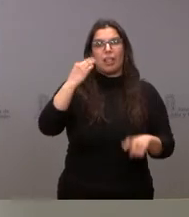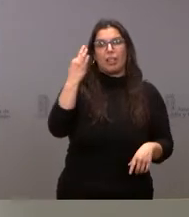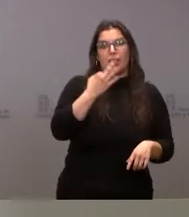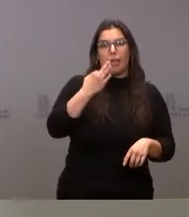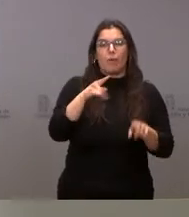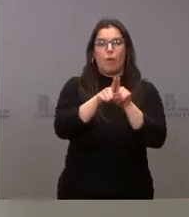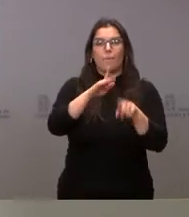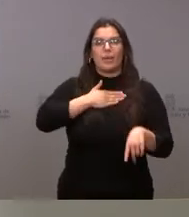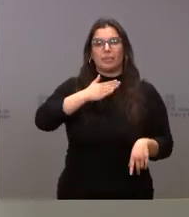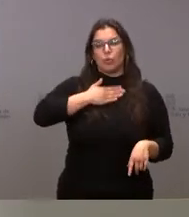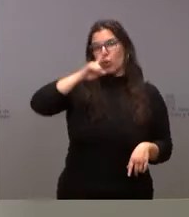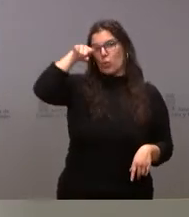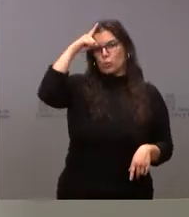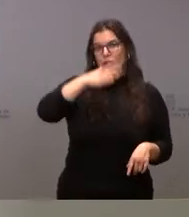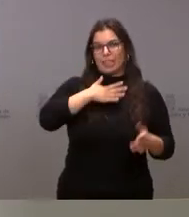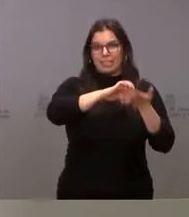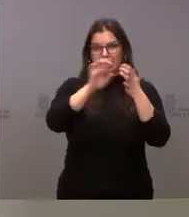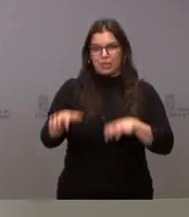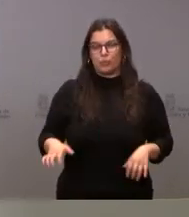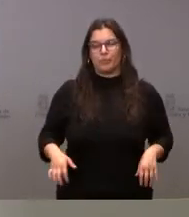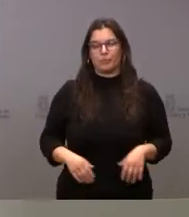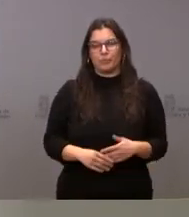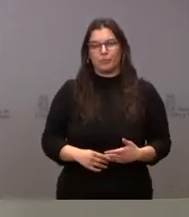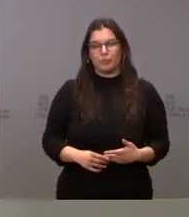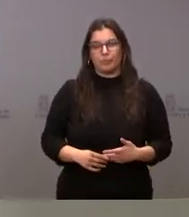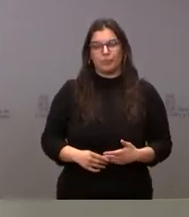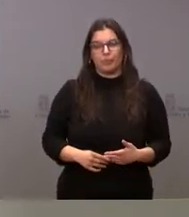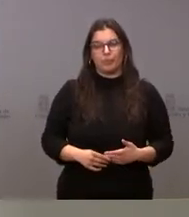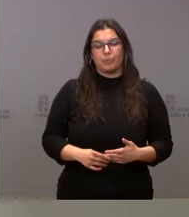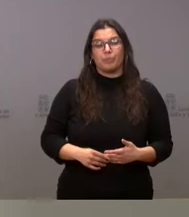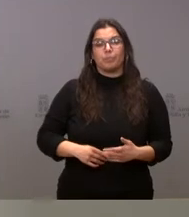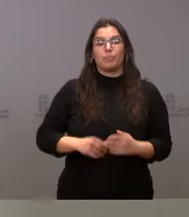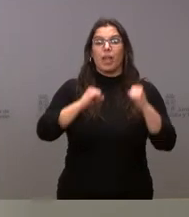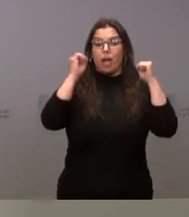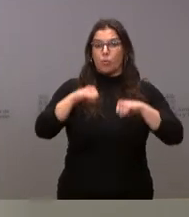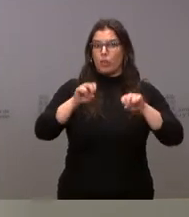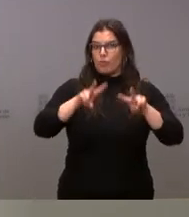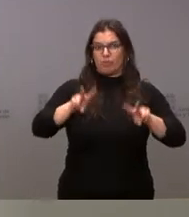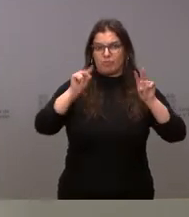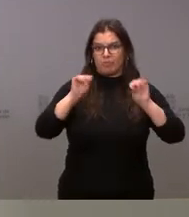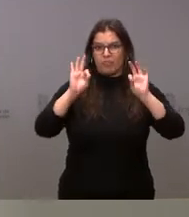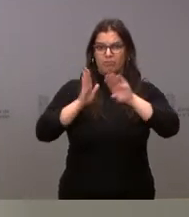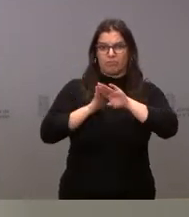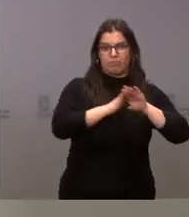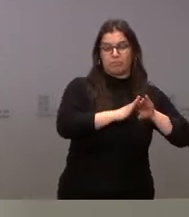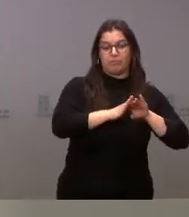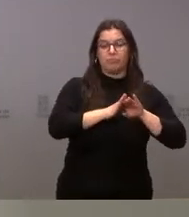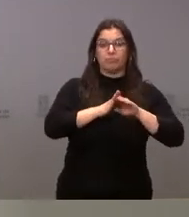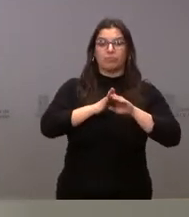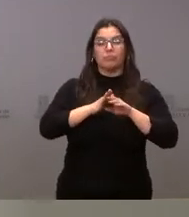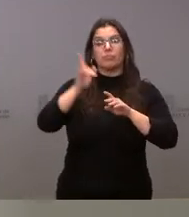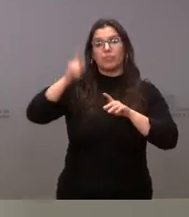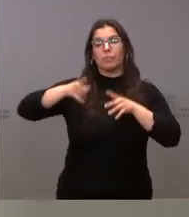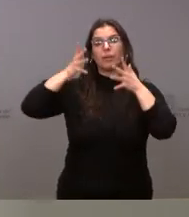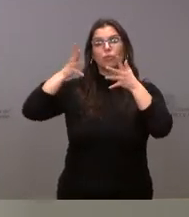patrimonio cultural de Castilla y León. Ya fuera de lo que son los acuerdos del Consejo de Gobierno,